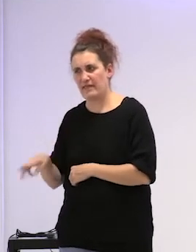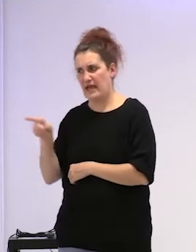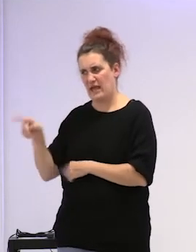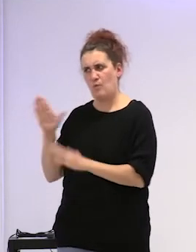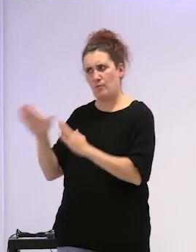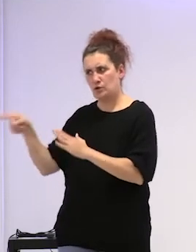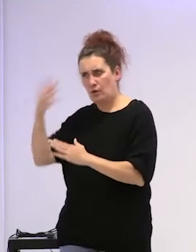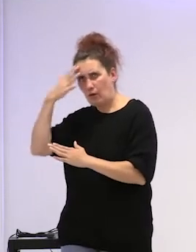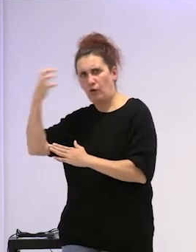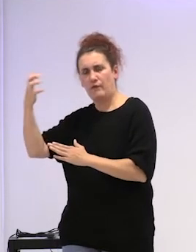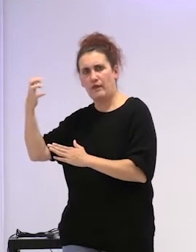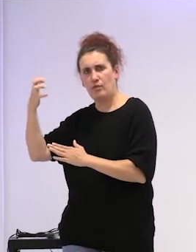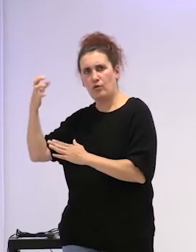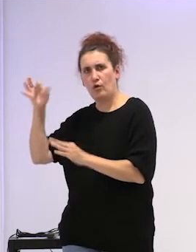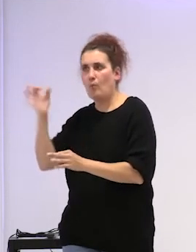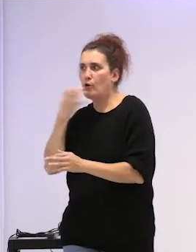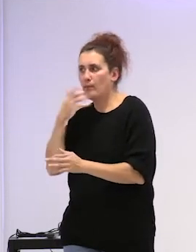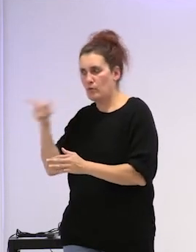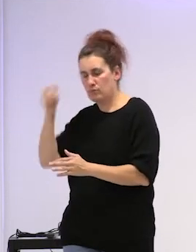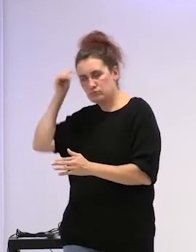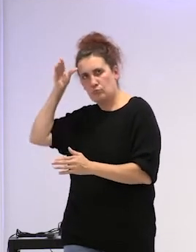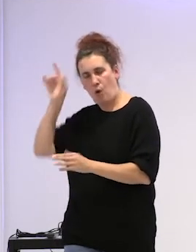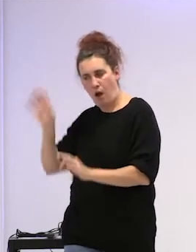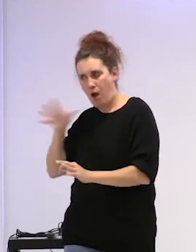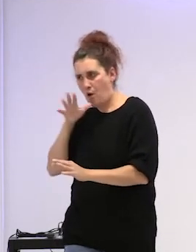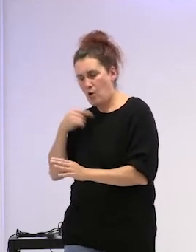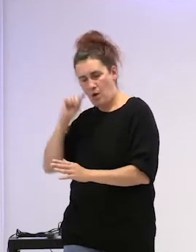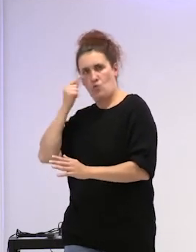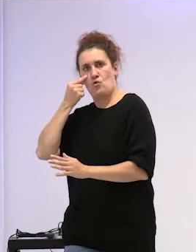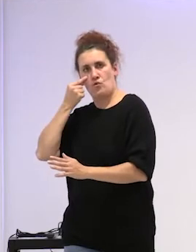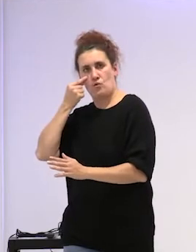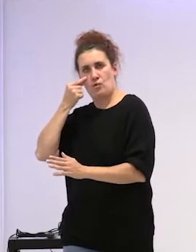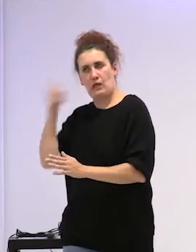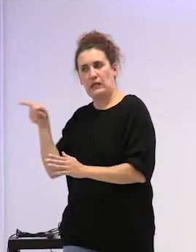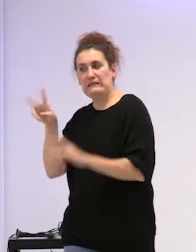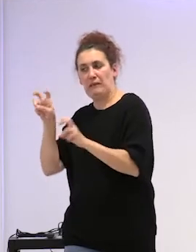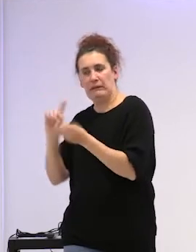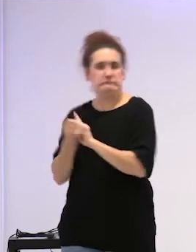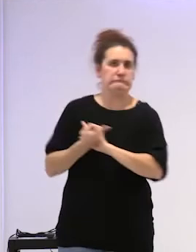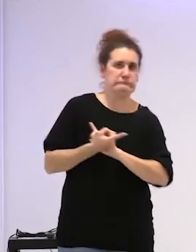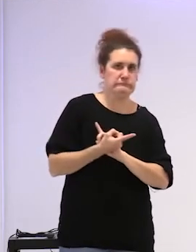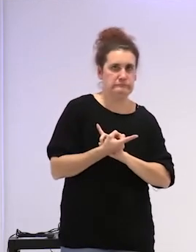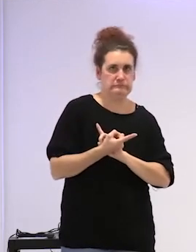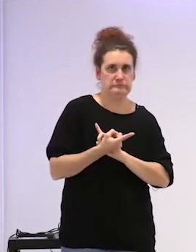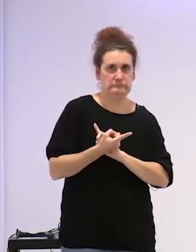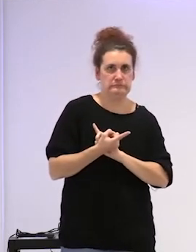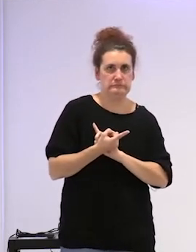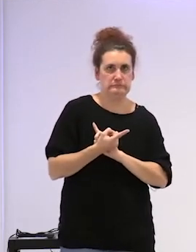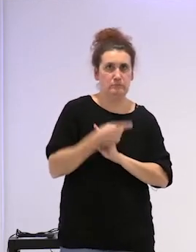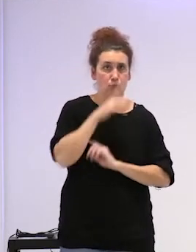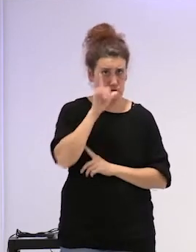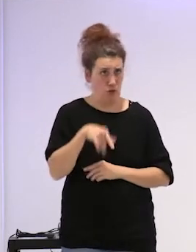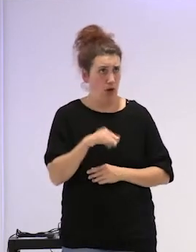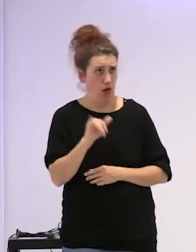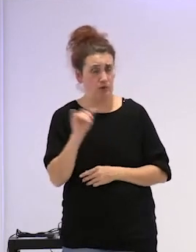que lo está recordando por ejemplo o está siendo consciente y cambiamos de tema porque esto también pasa